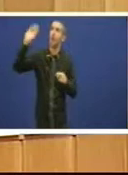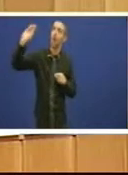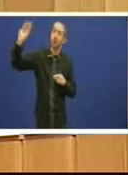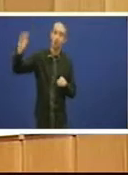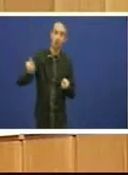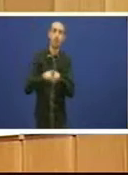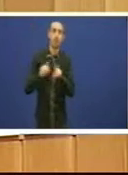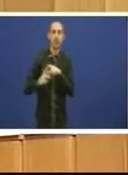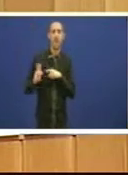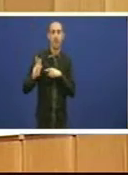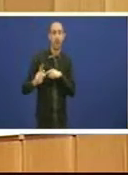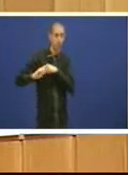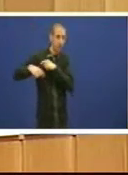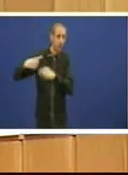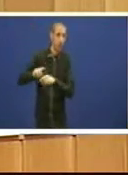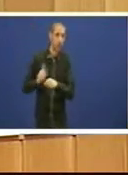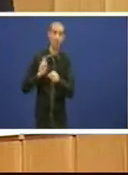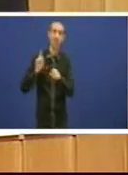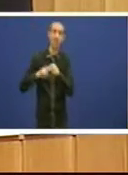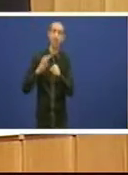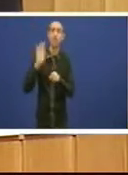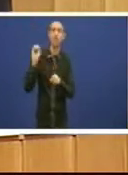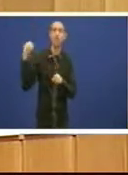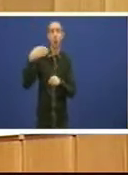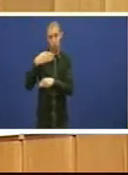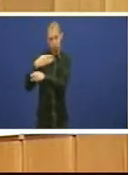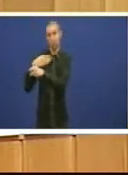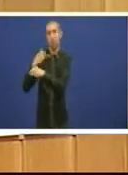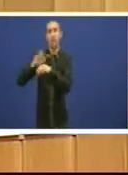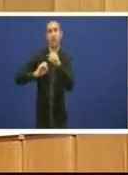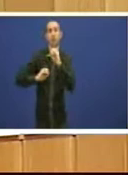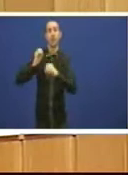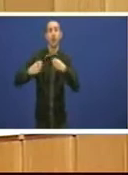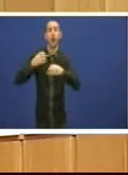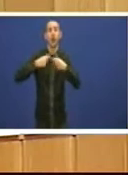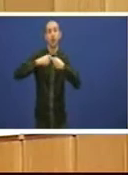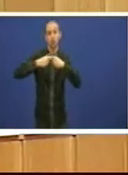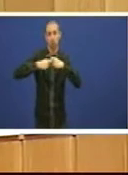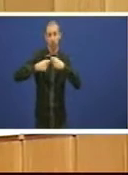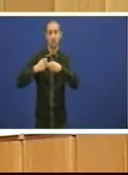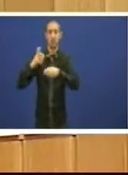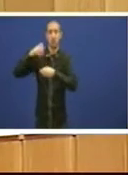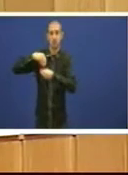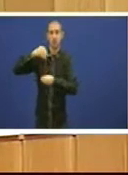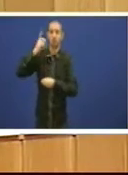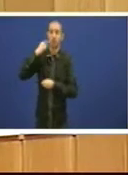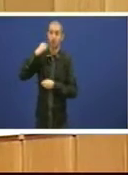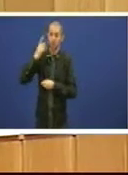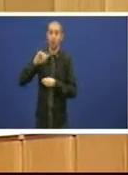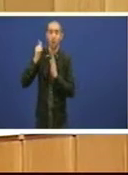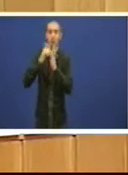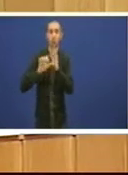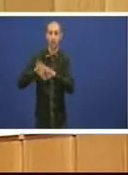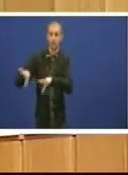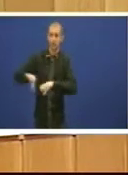derivados da participación no FROB no accionariado do banco e debe establecer un plano de adquisición un programa de adquisición